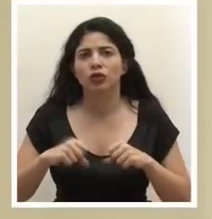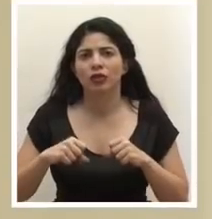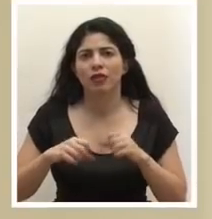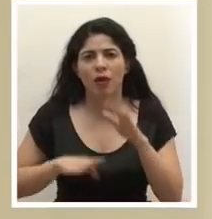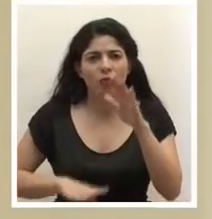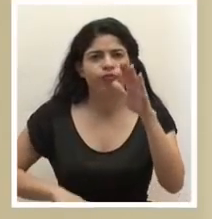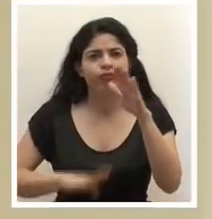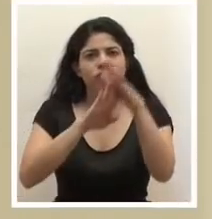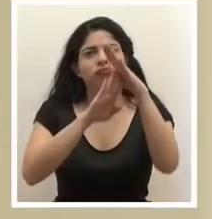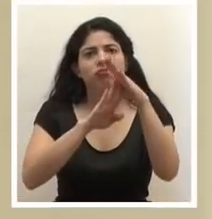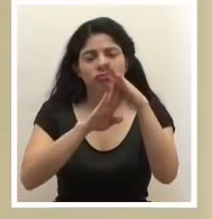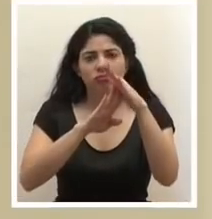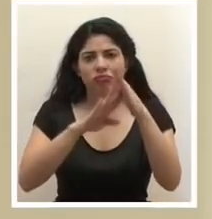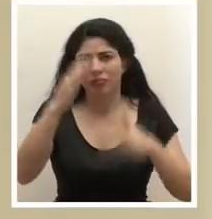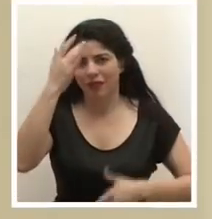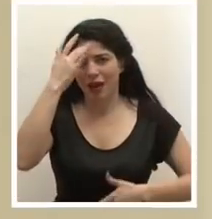exponencial.